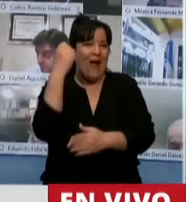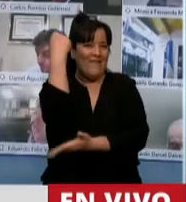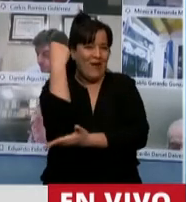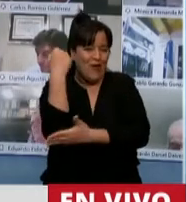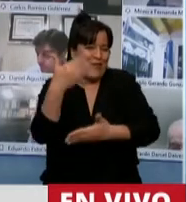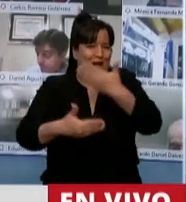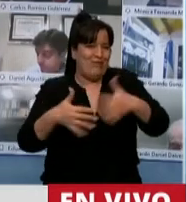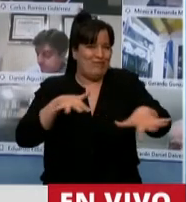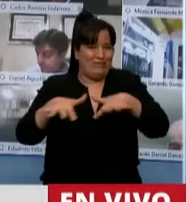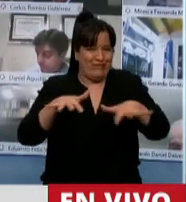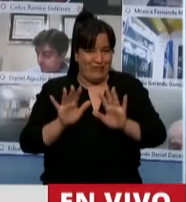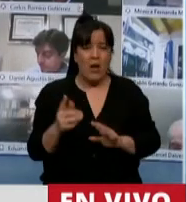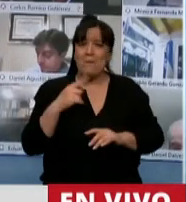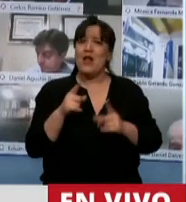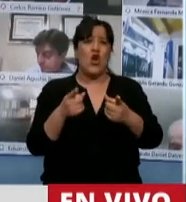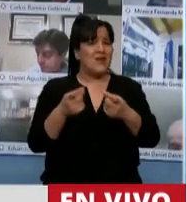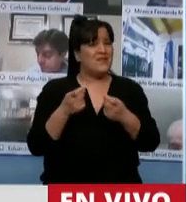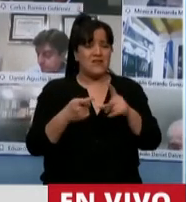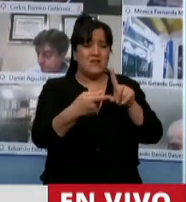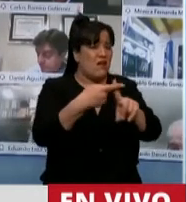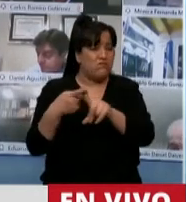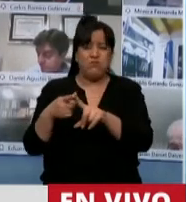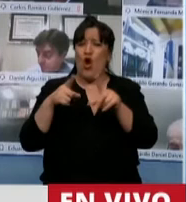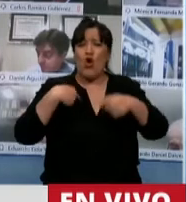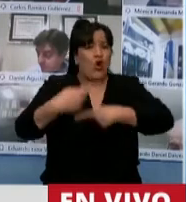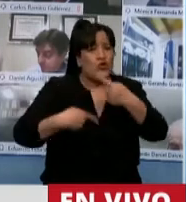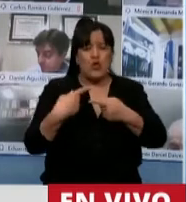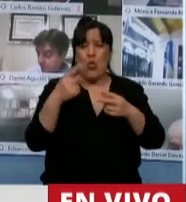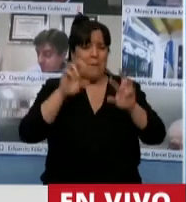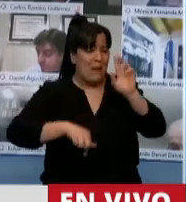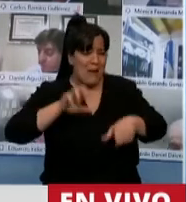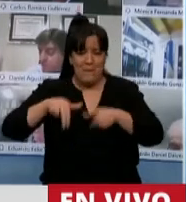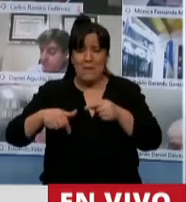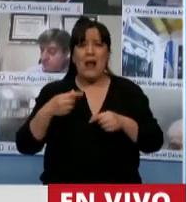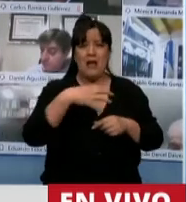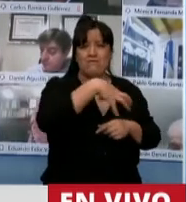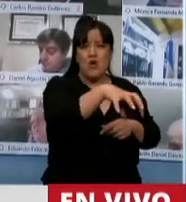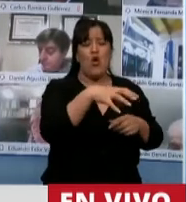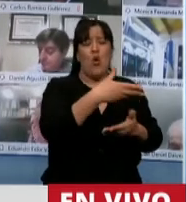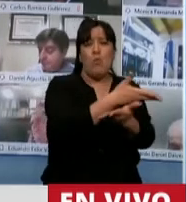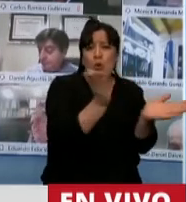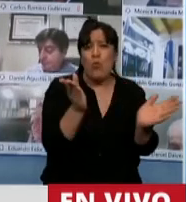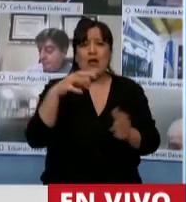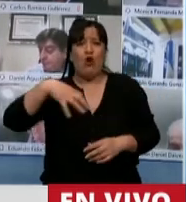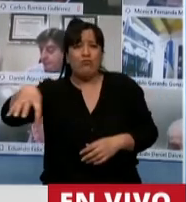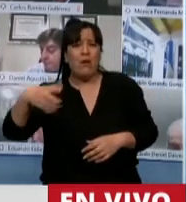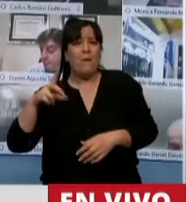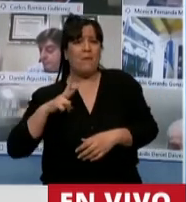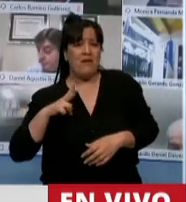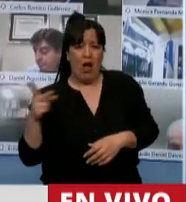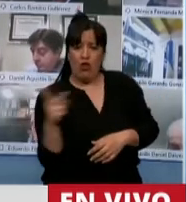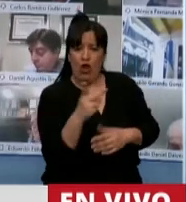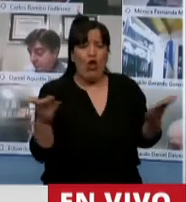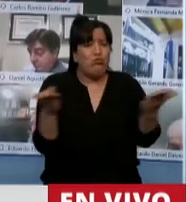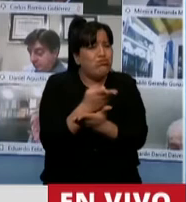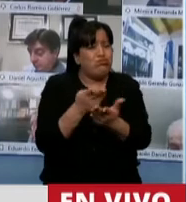necesario que sigamos teniendo esa articulación y planificación entre el sector público y privado para